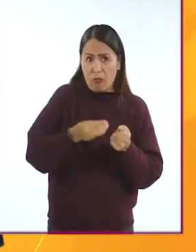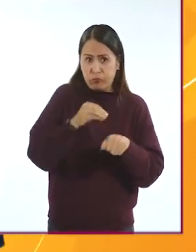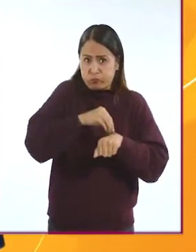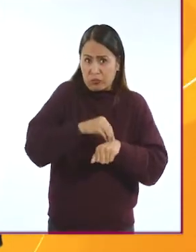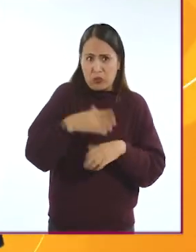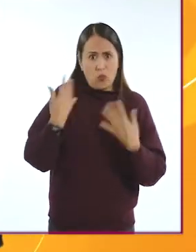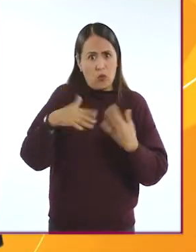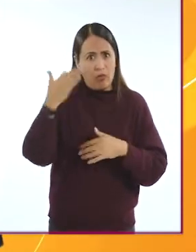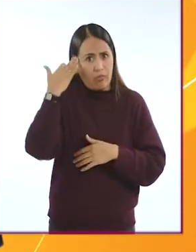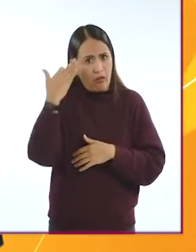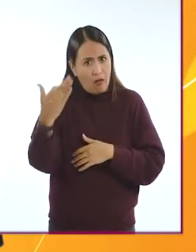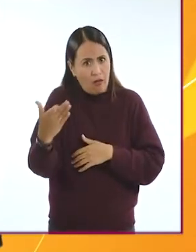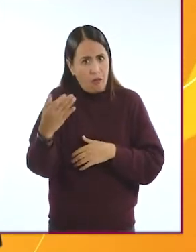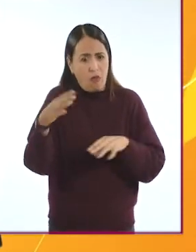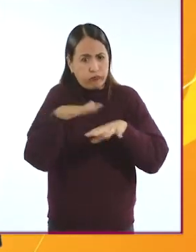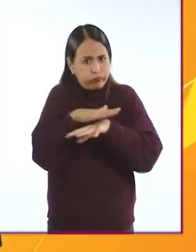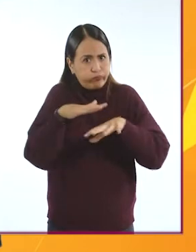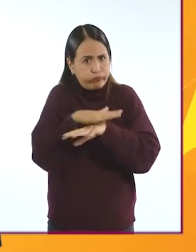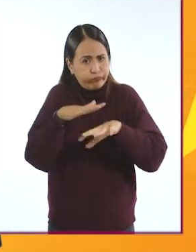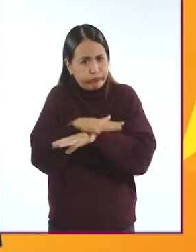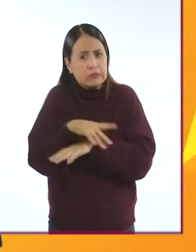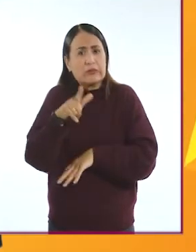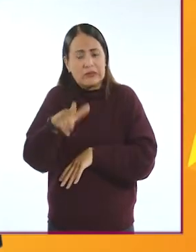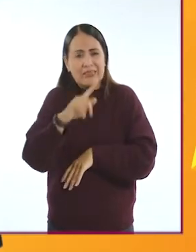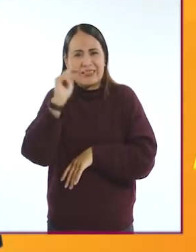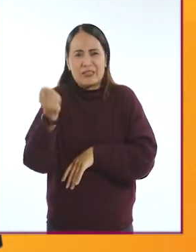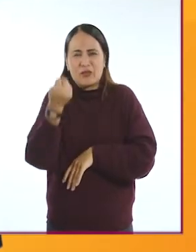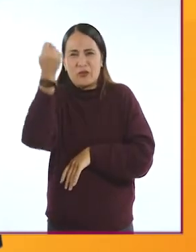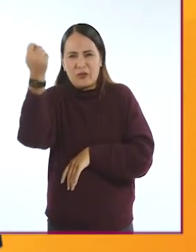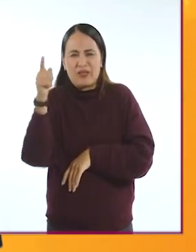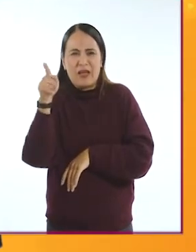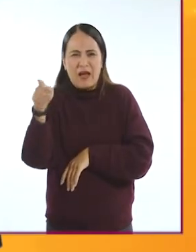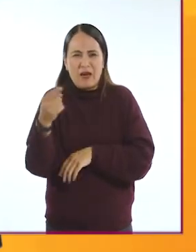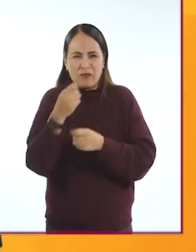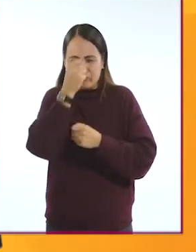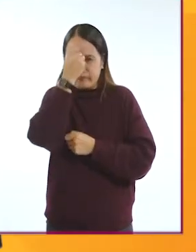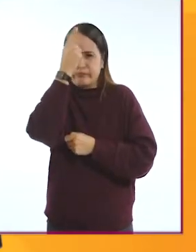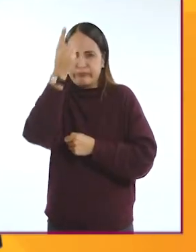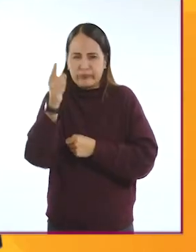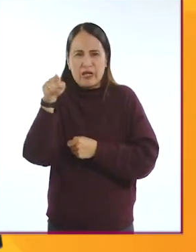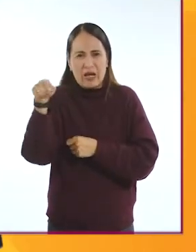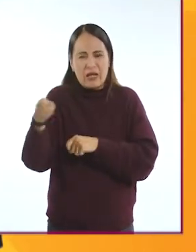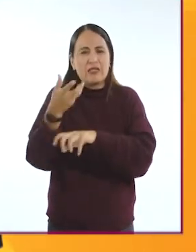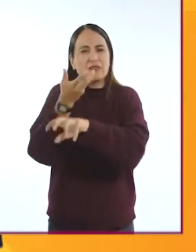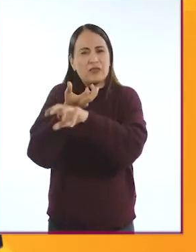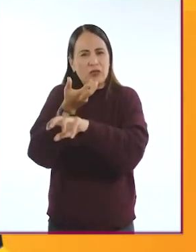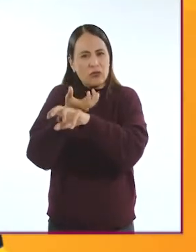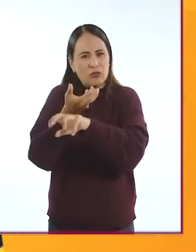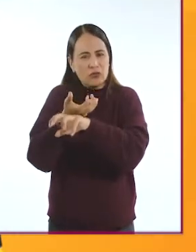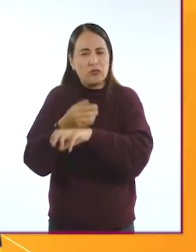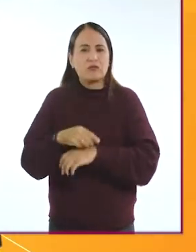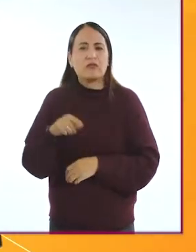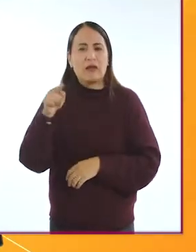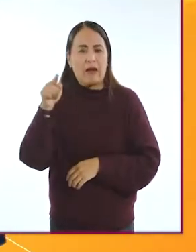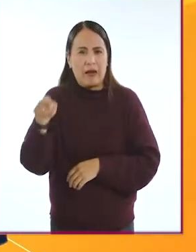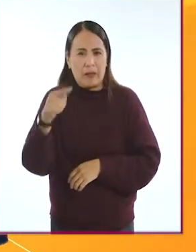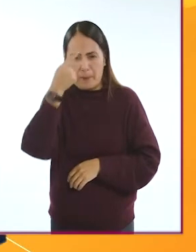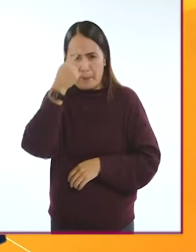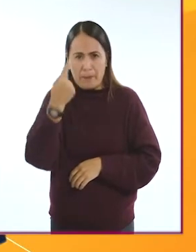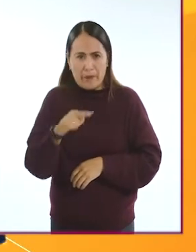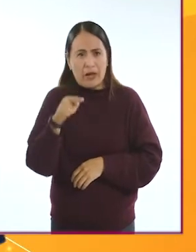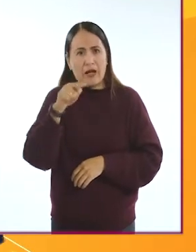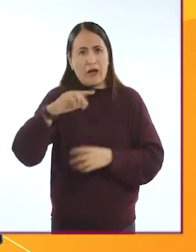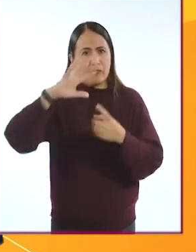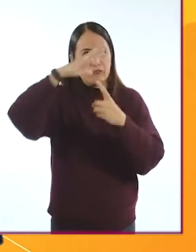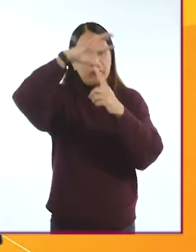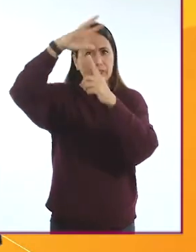por mucho. Sí, claro. Esta tecnología fue creada por los investigadores del Instituto de Tecnología de Massachusetts o MIT para